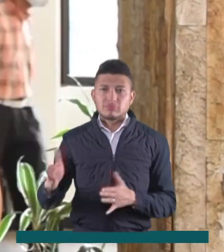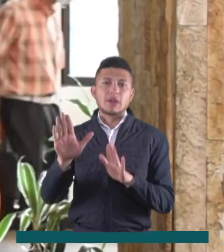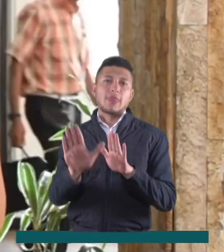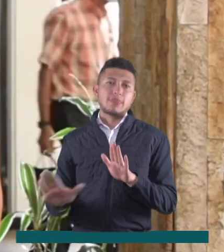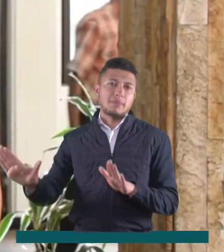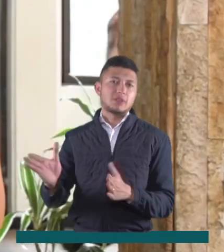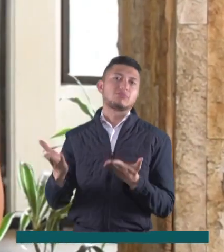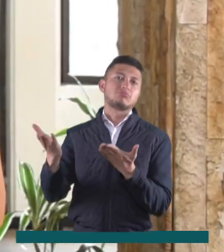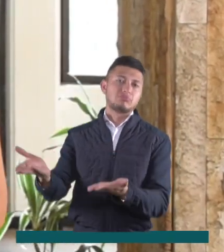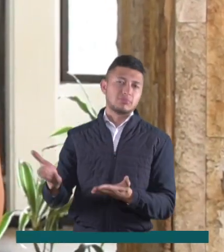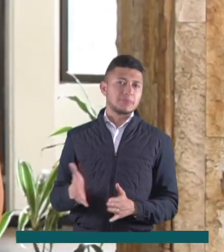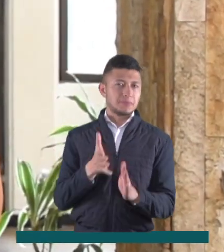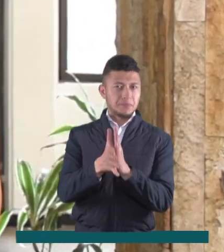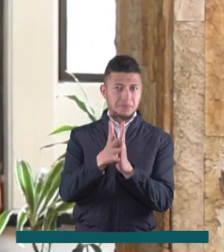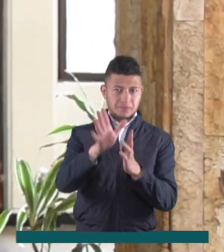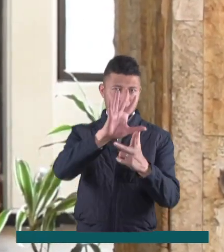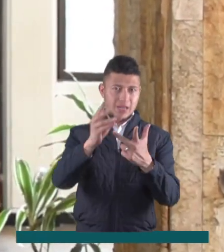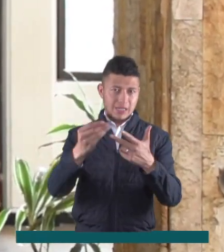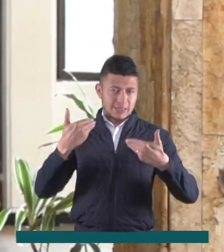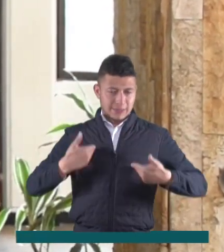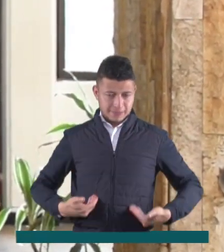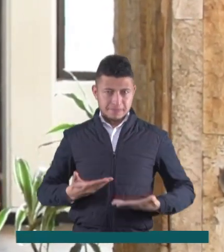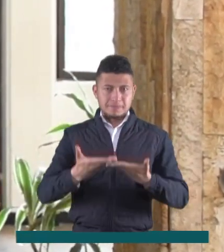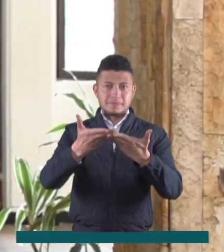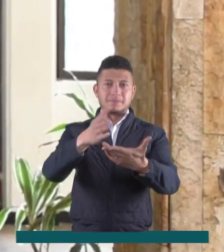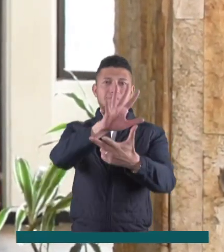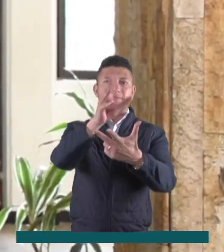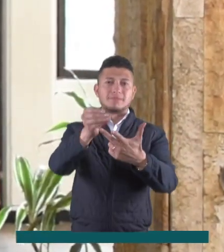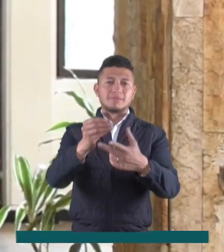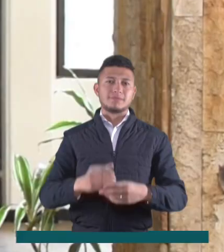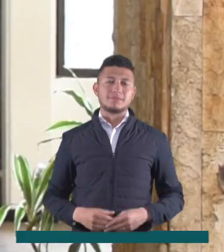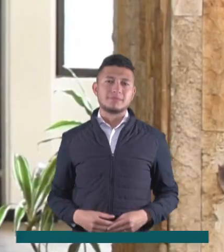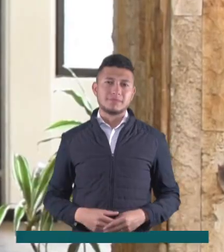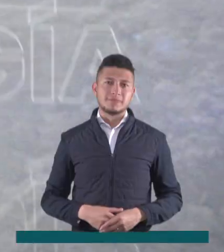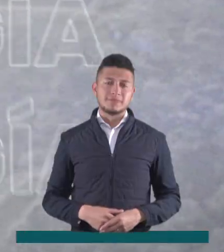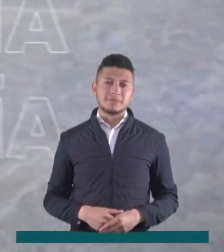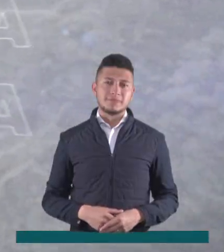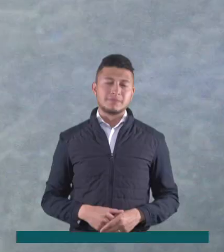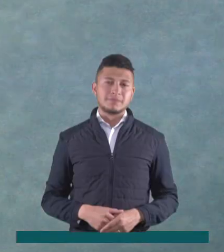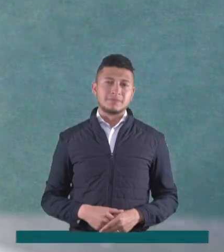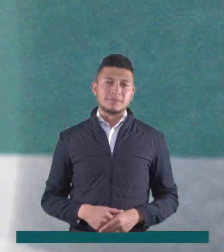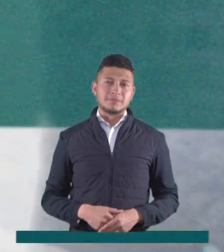abastecer el departamento. Para Enlace 3 informó Carolina Flores Cadena desde Arauca.